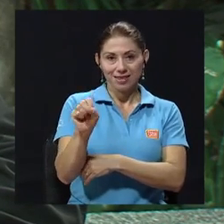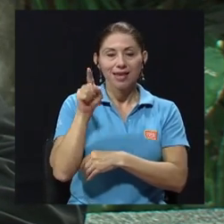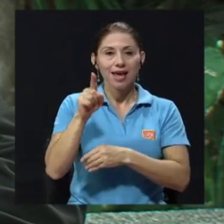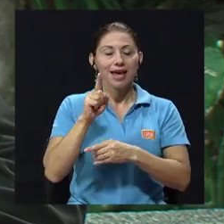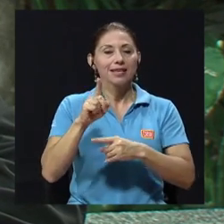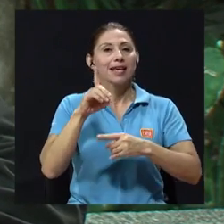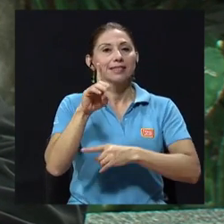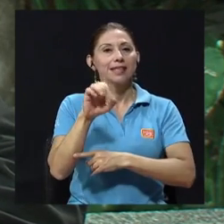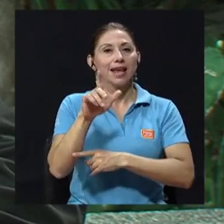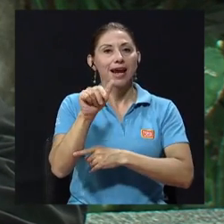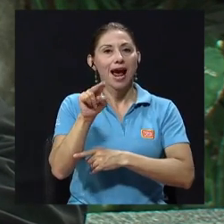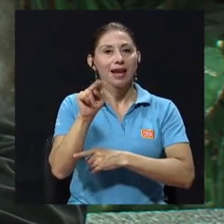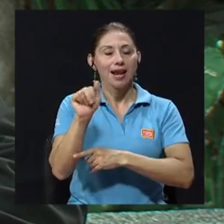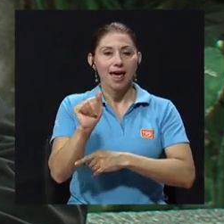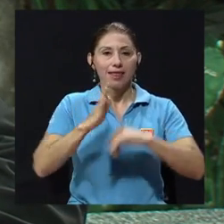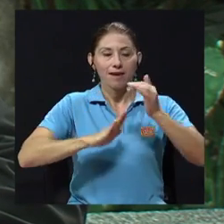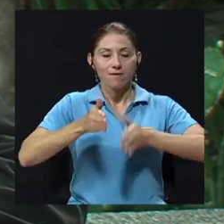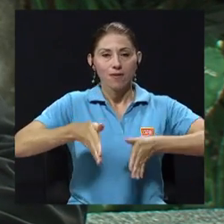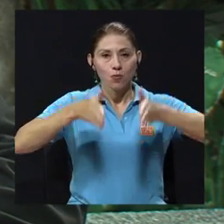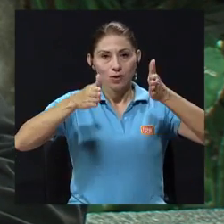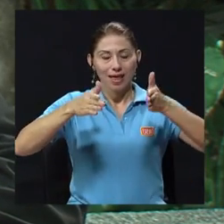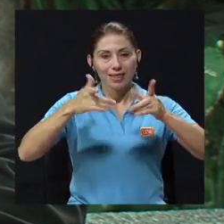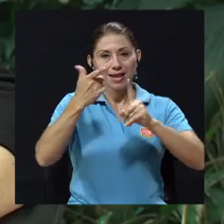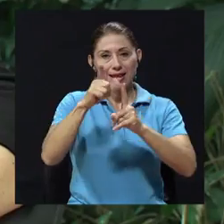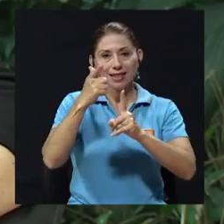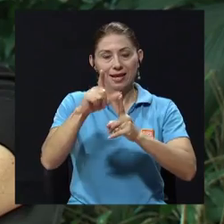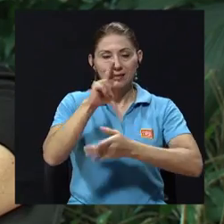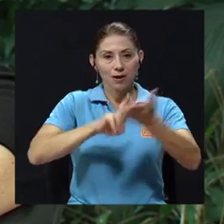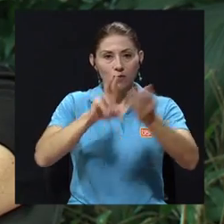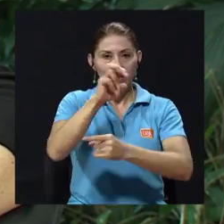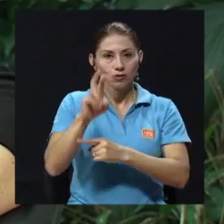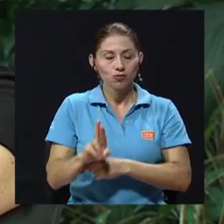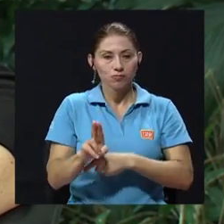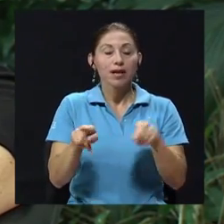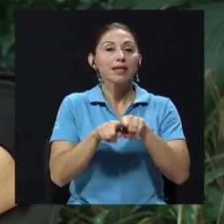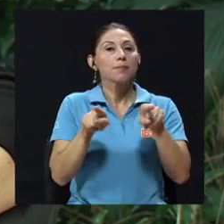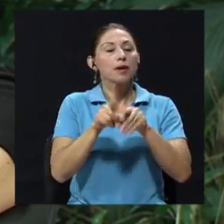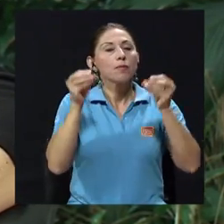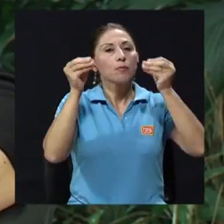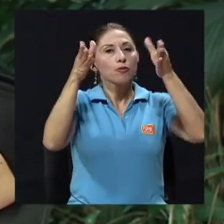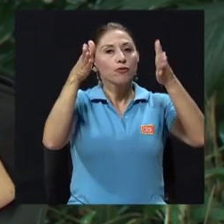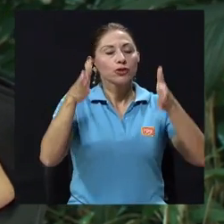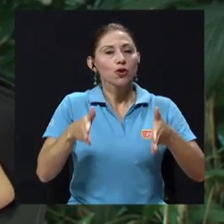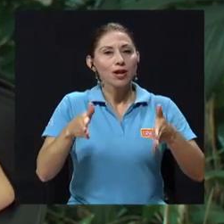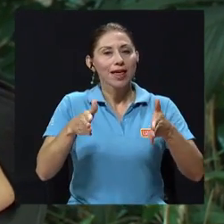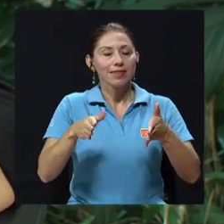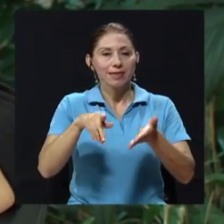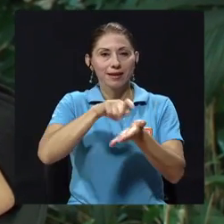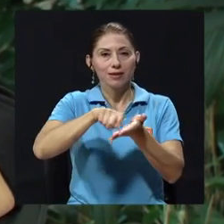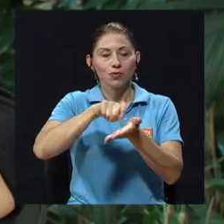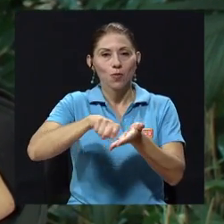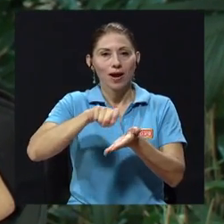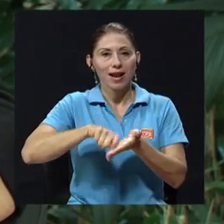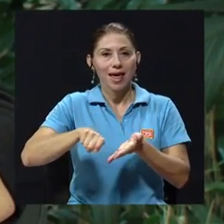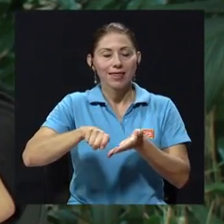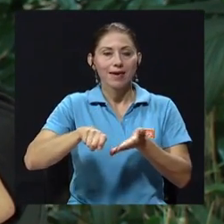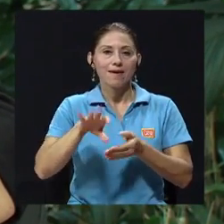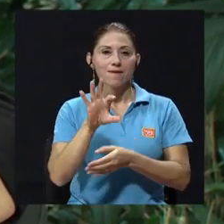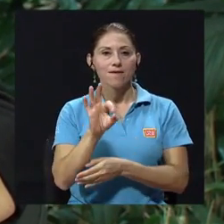la Facultad de Letras de la Universidad de Costa Rica y quien es profesora catedrática de la Escuela de